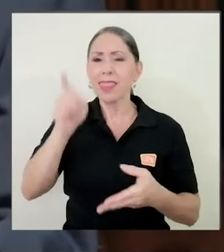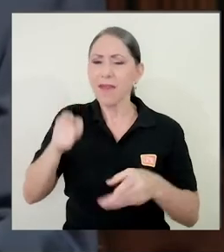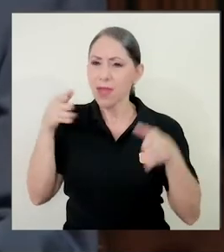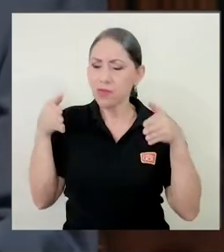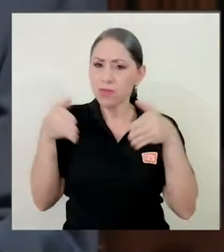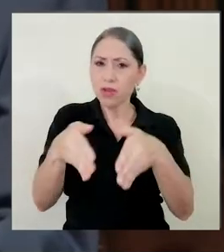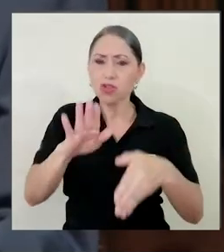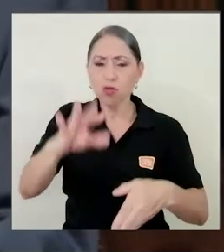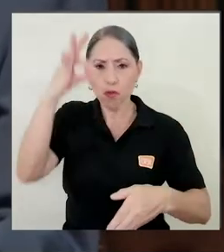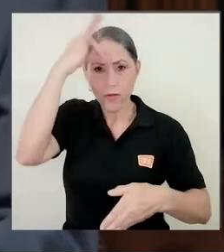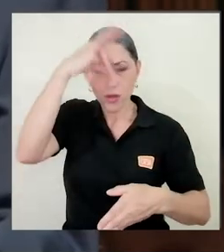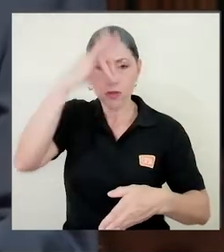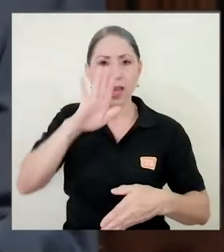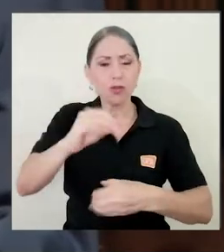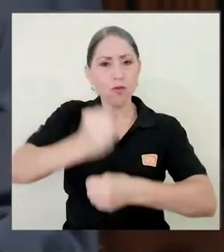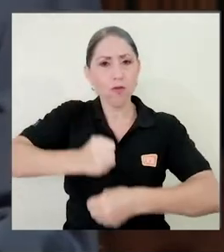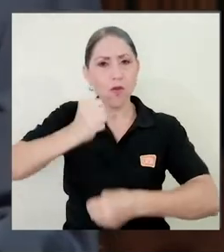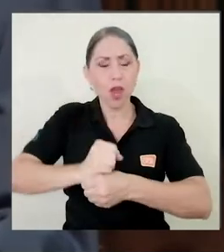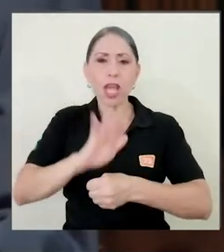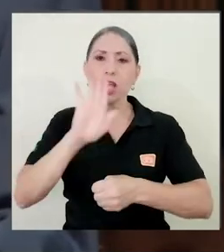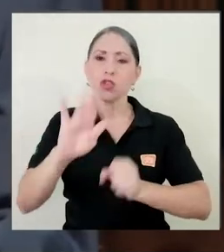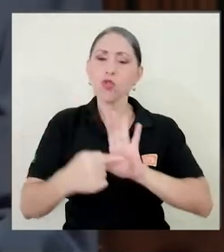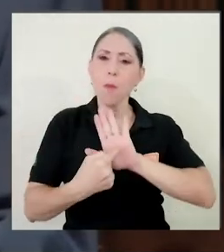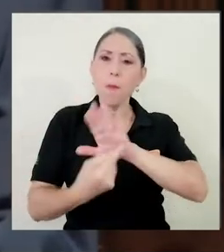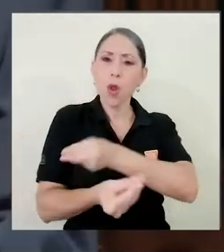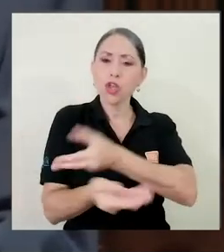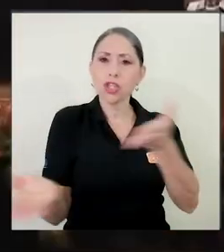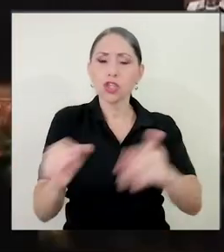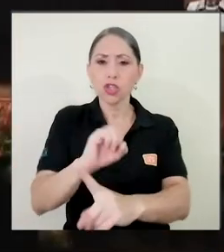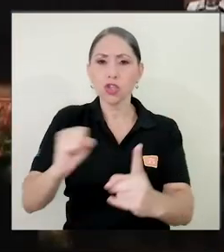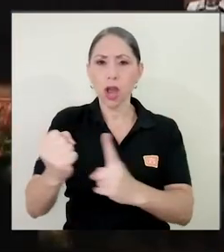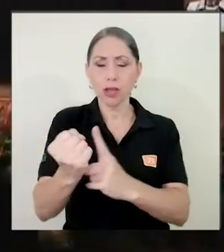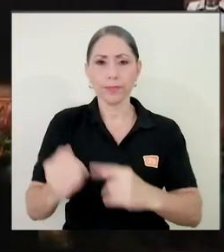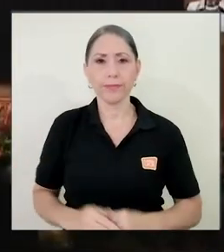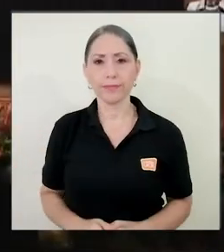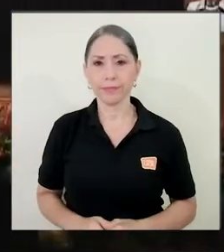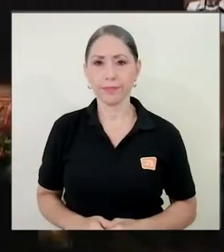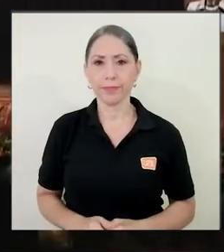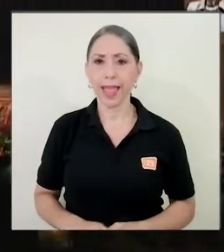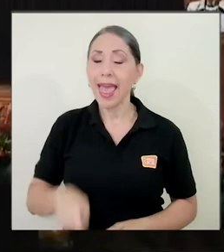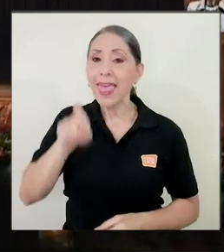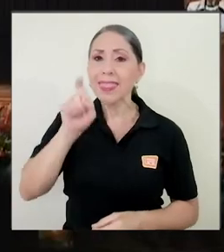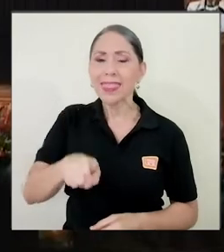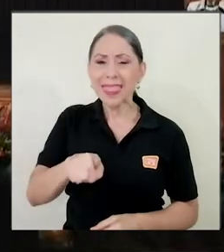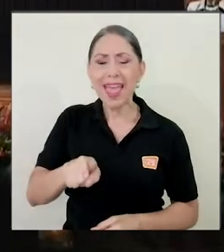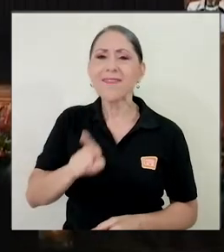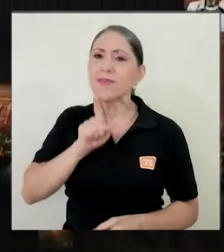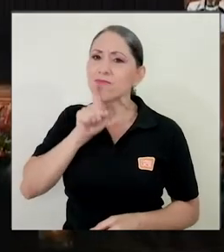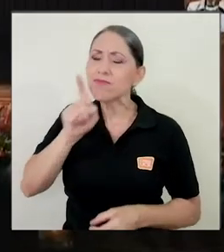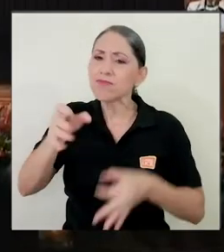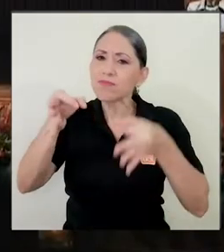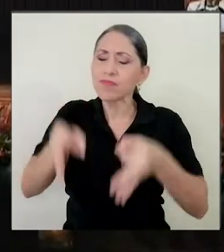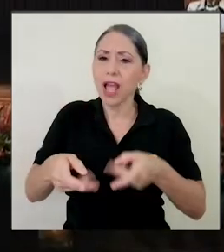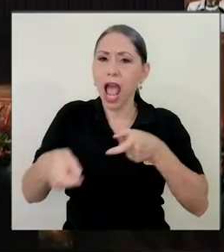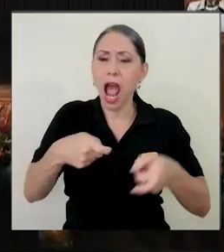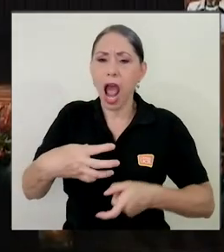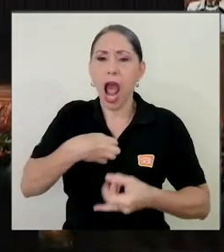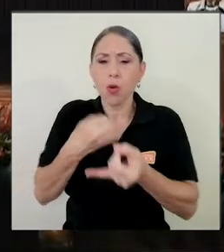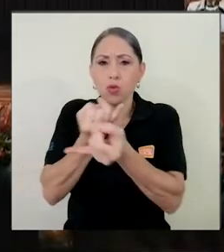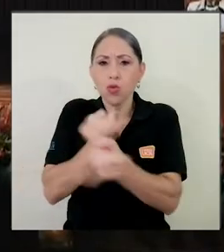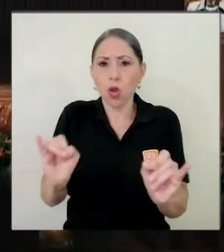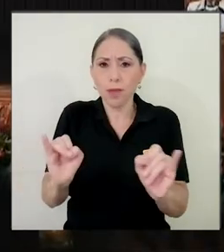filosofía y funcionamiento y en su proyección a la sociedad. Debe ser genuinamente autónoma